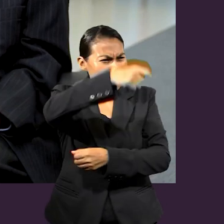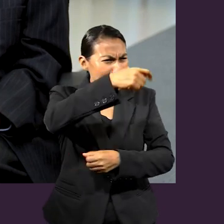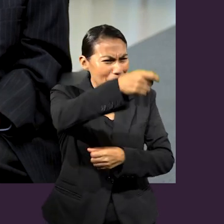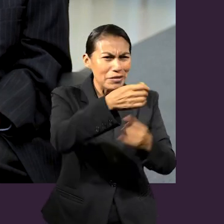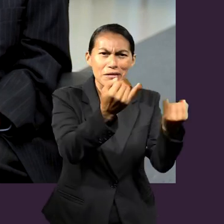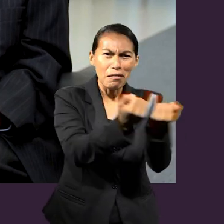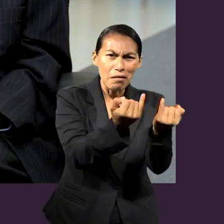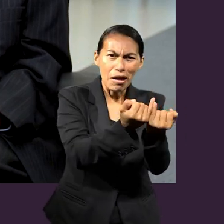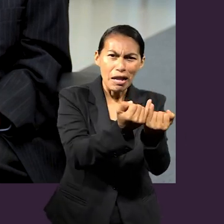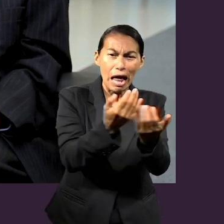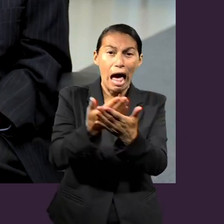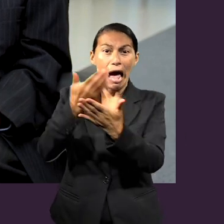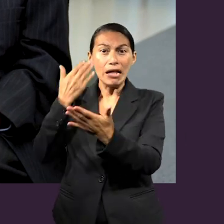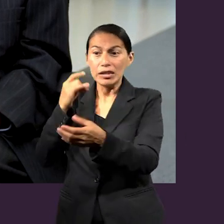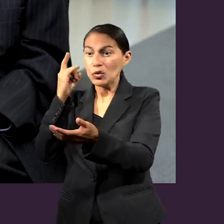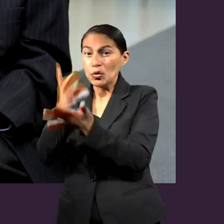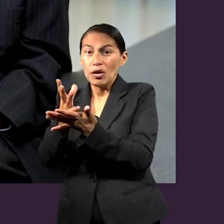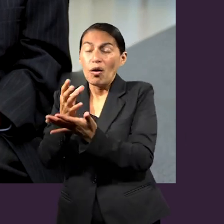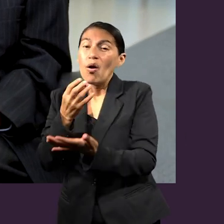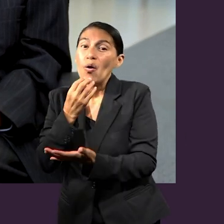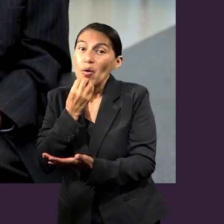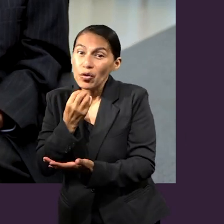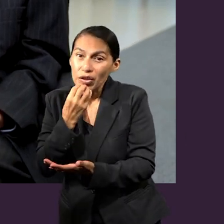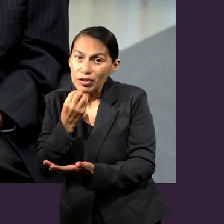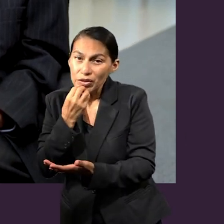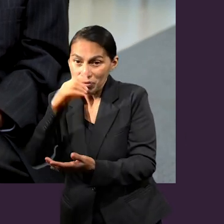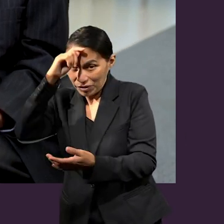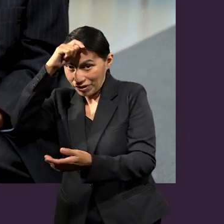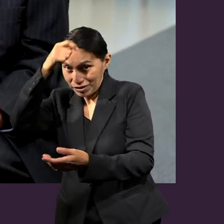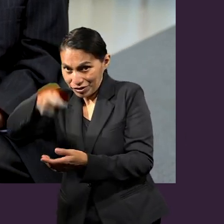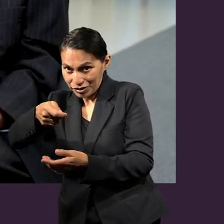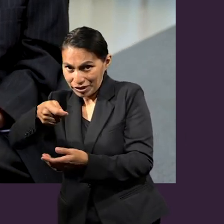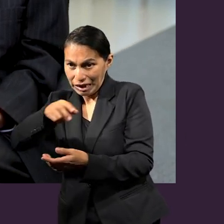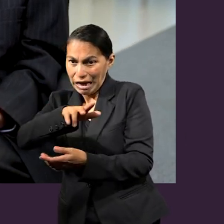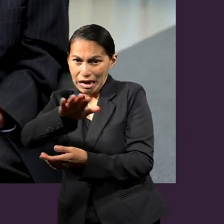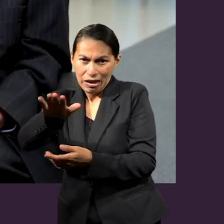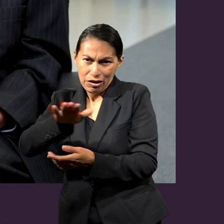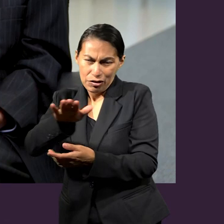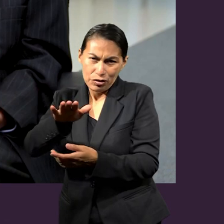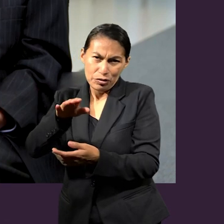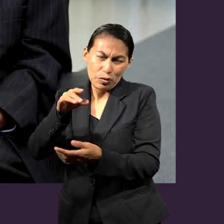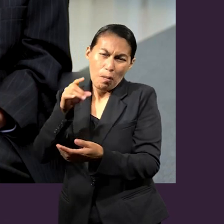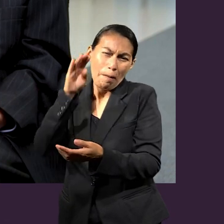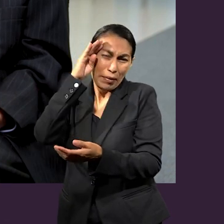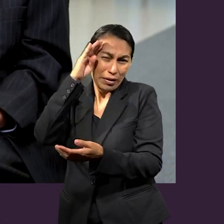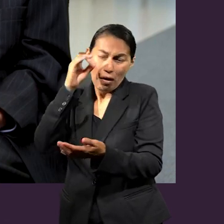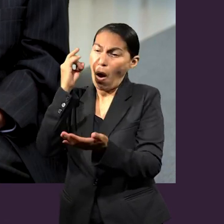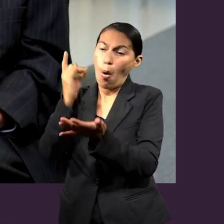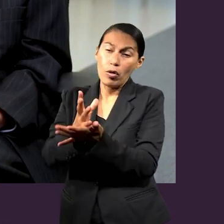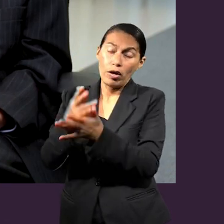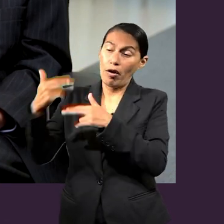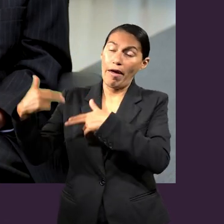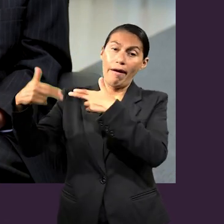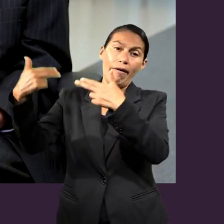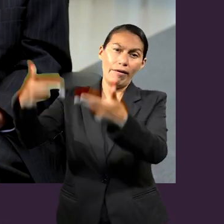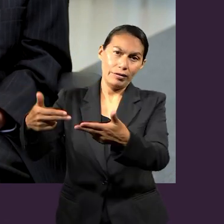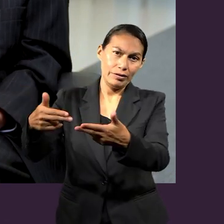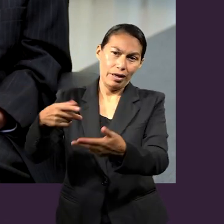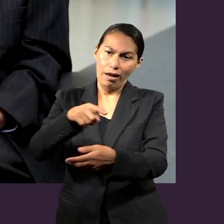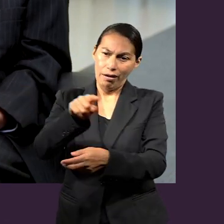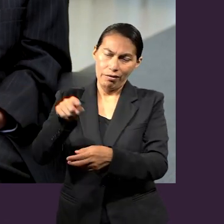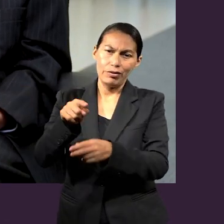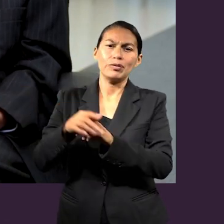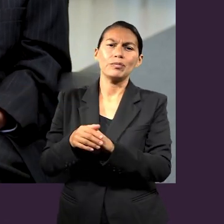partícipes de las bendiciones a las cuales tenían los judíos, las cuales tenían los judíos como